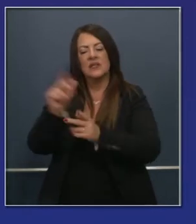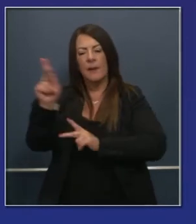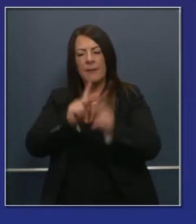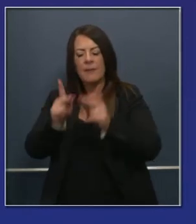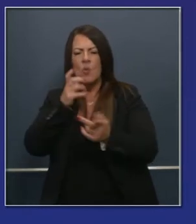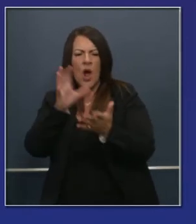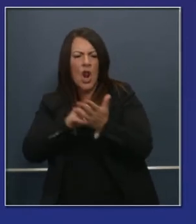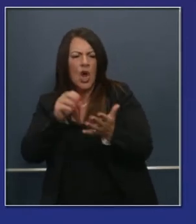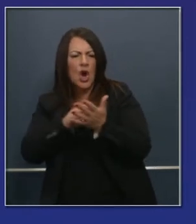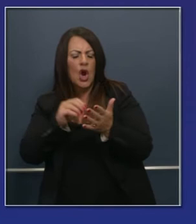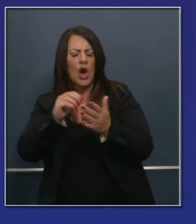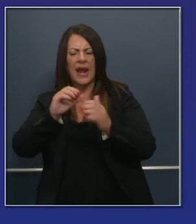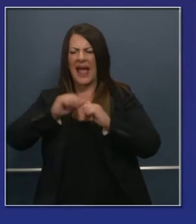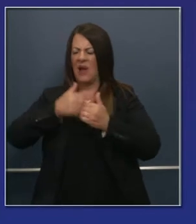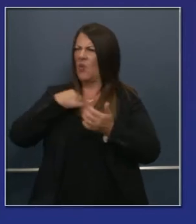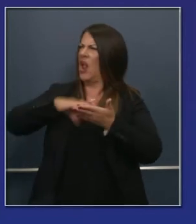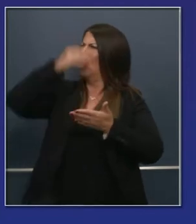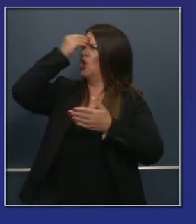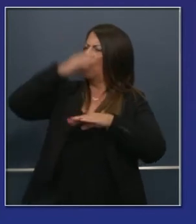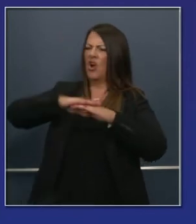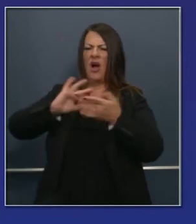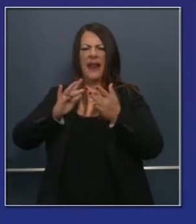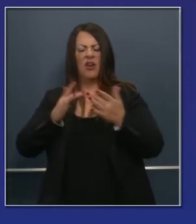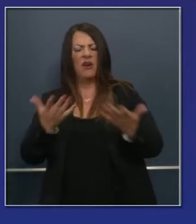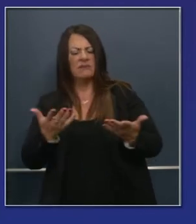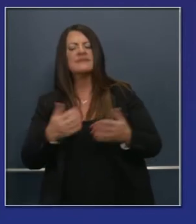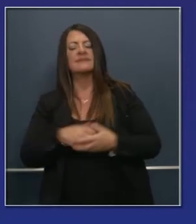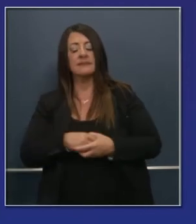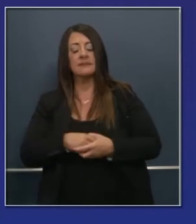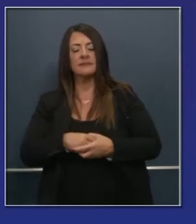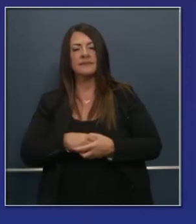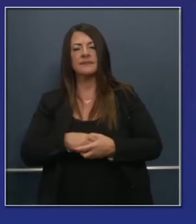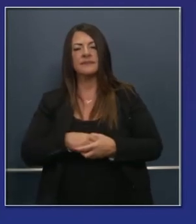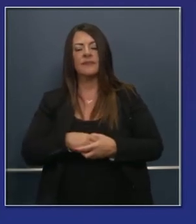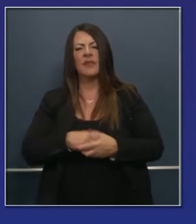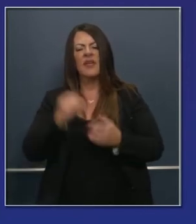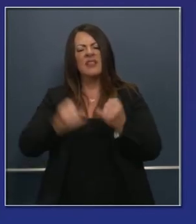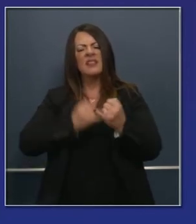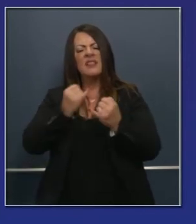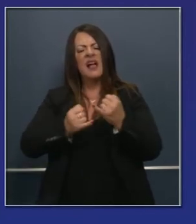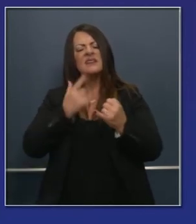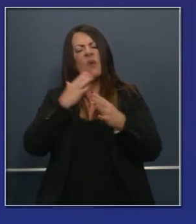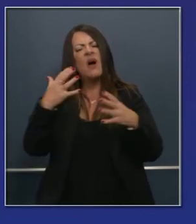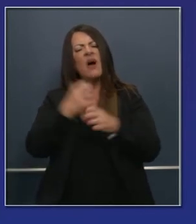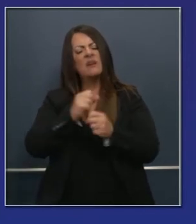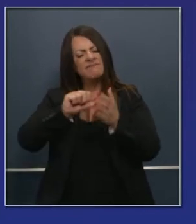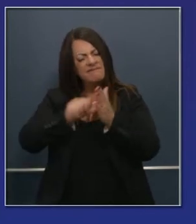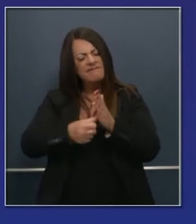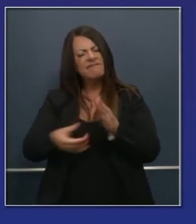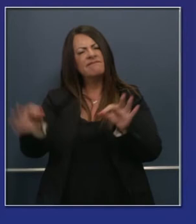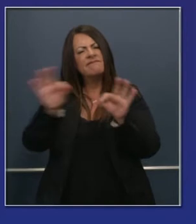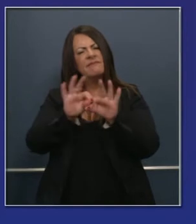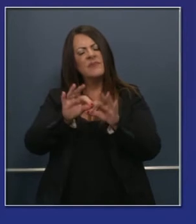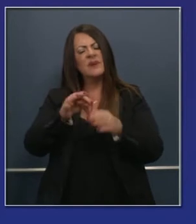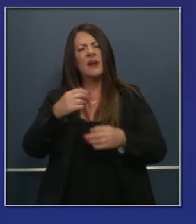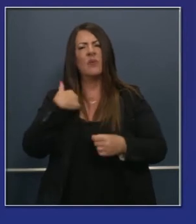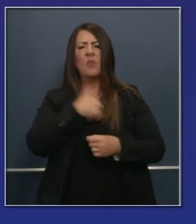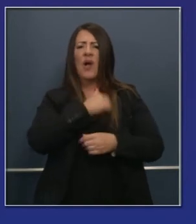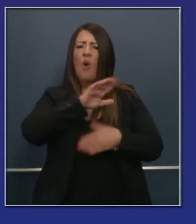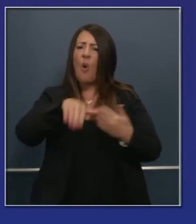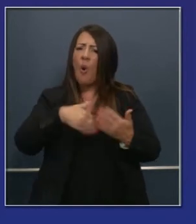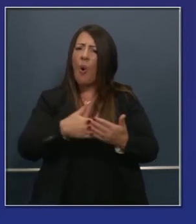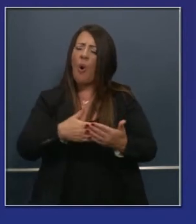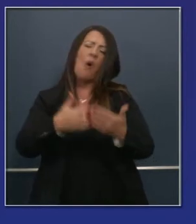a darle sistemas a personas que están tratando de aprender en línea. Y finalmente, quiero simplemente reiterar lo